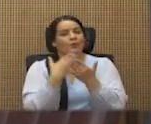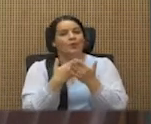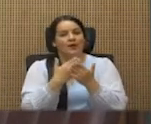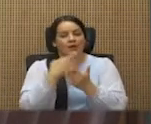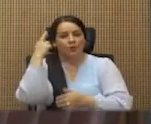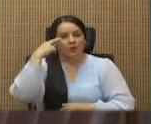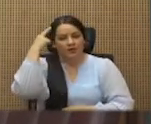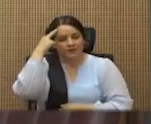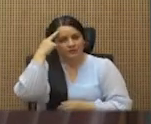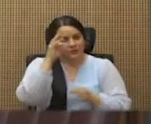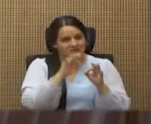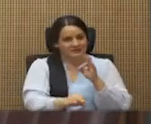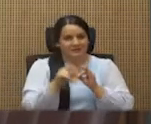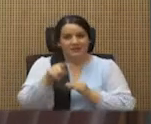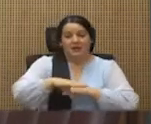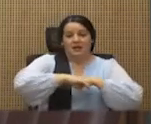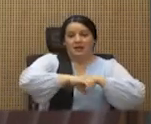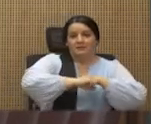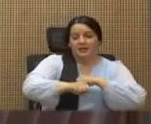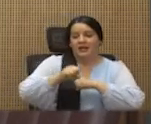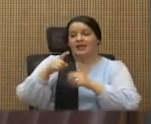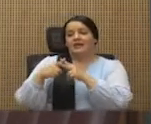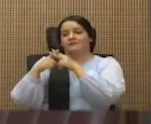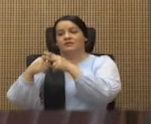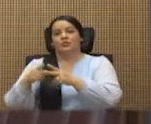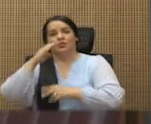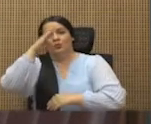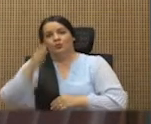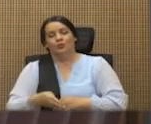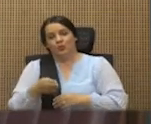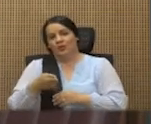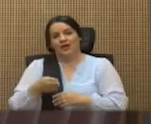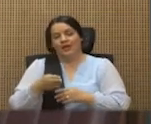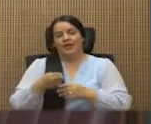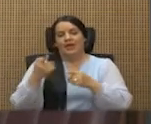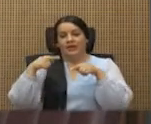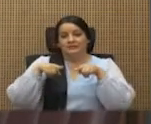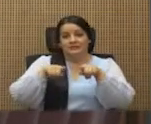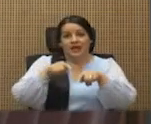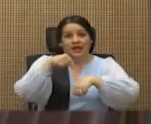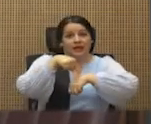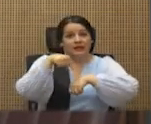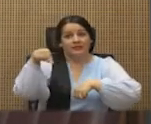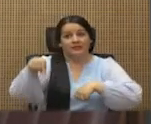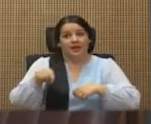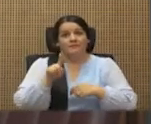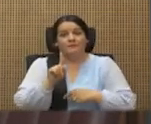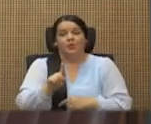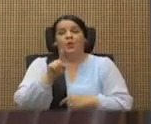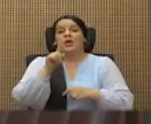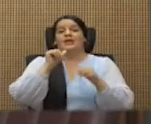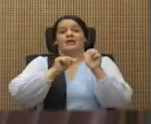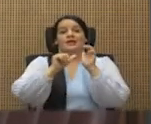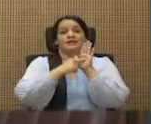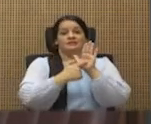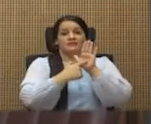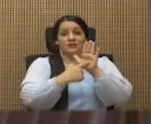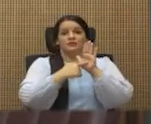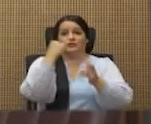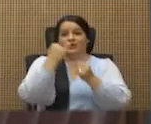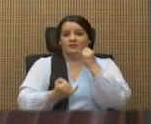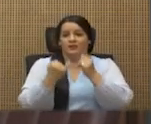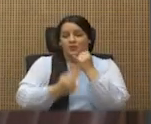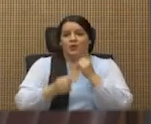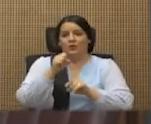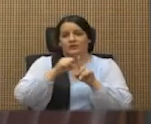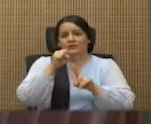sencilla. La campaña y el fideicomiso nunca coexistieron en el tiempo. Este show terminó con un mamotreto de